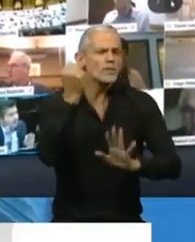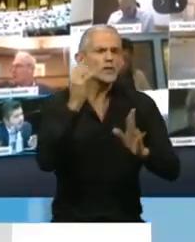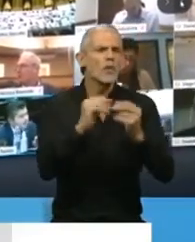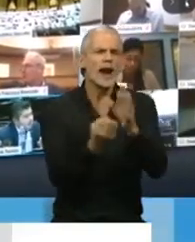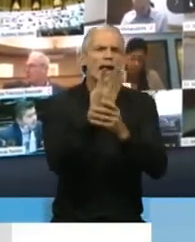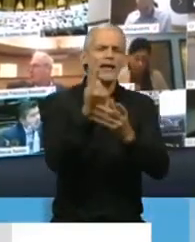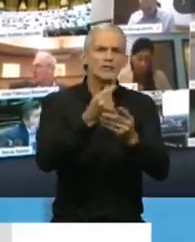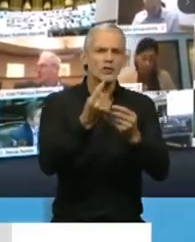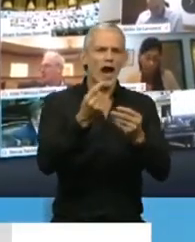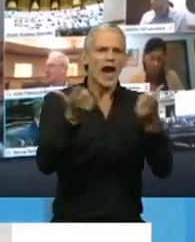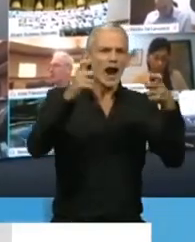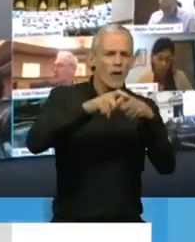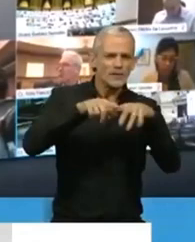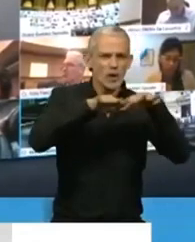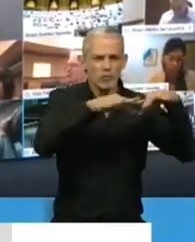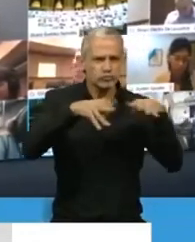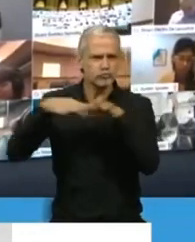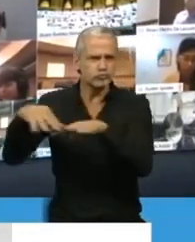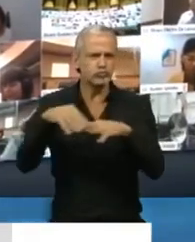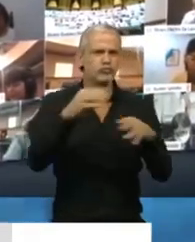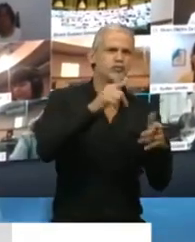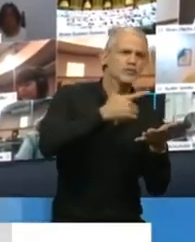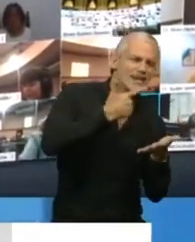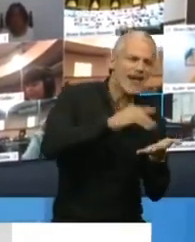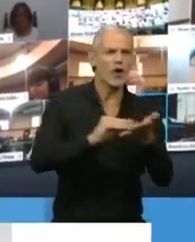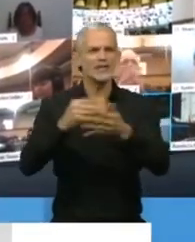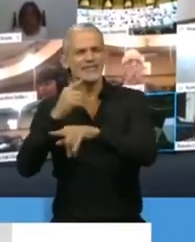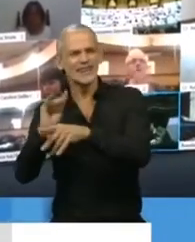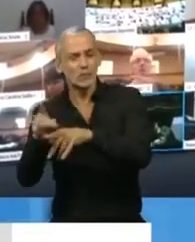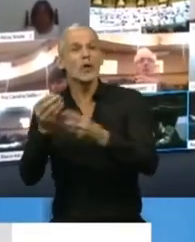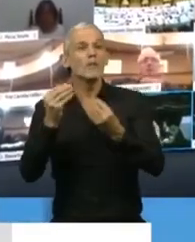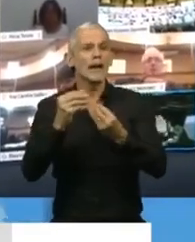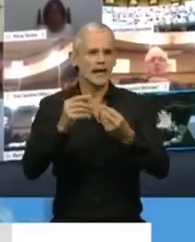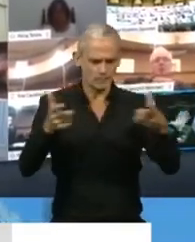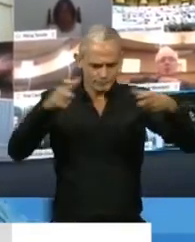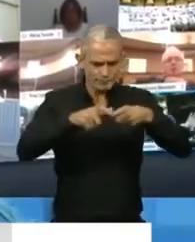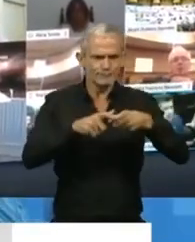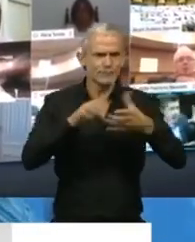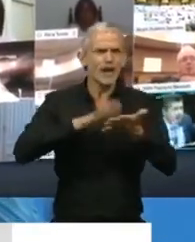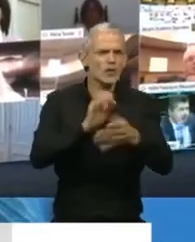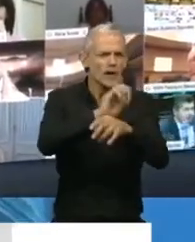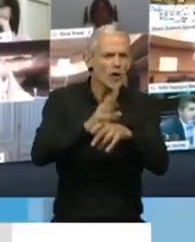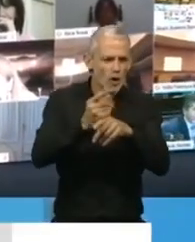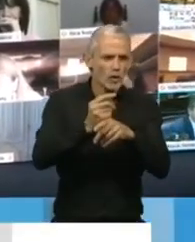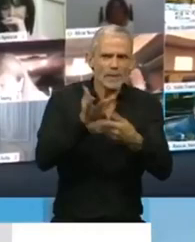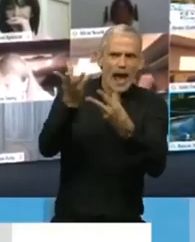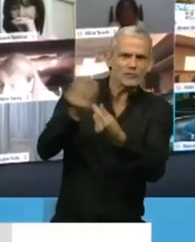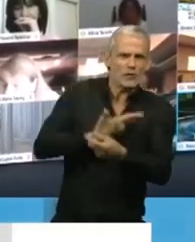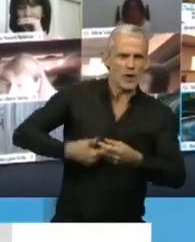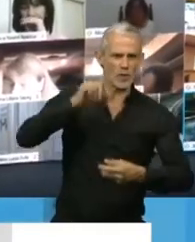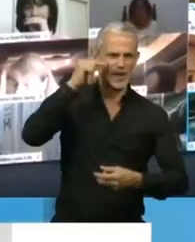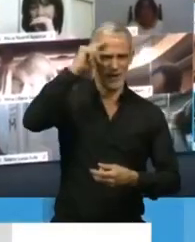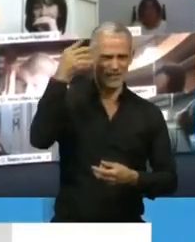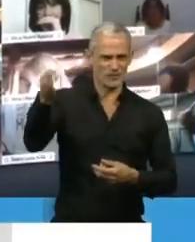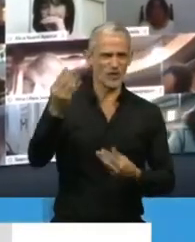la creación de una bicameral de COVID-19, de seguimiento y control, para ayudar al Ejecutivo Nacional, como un órgano consultivo. Me parece sumamente